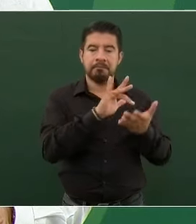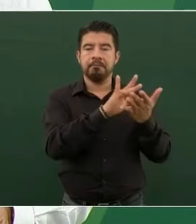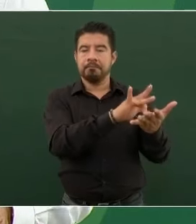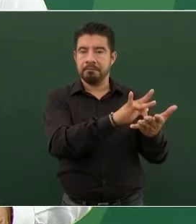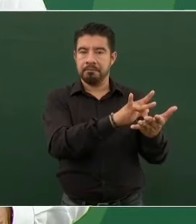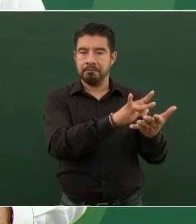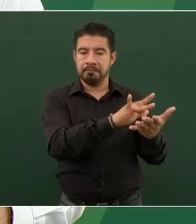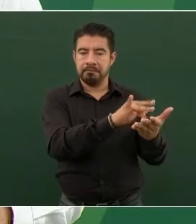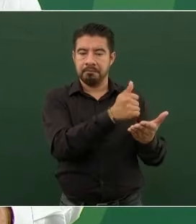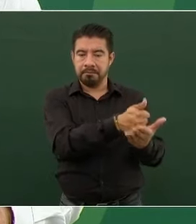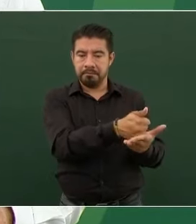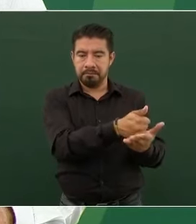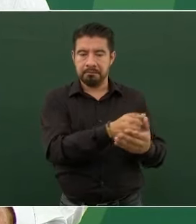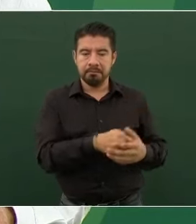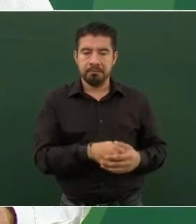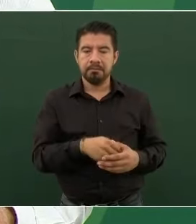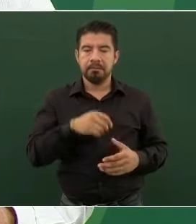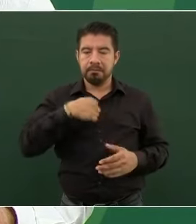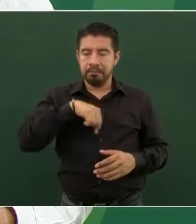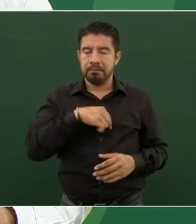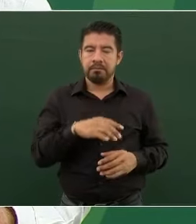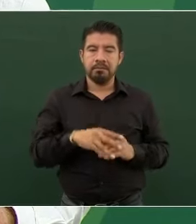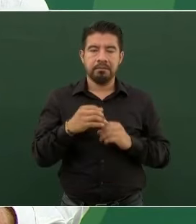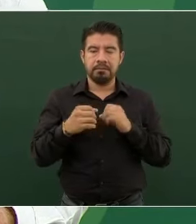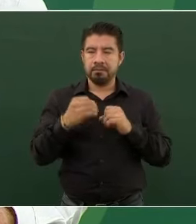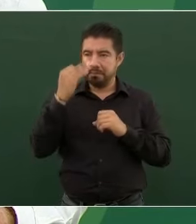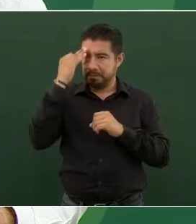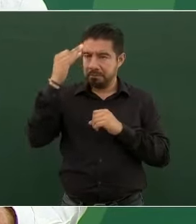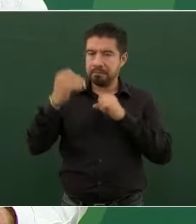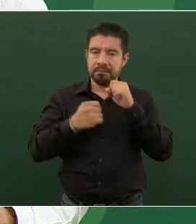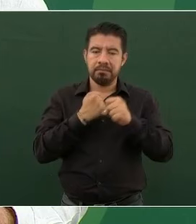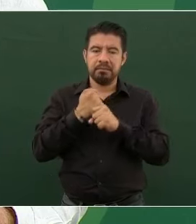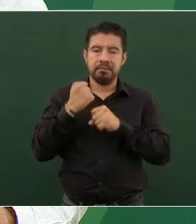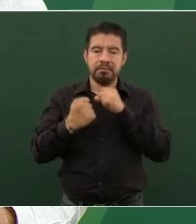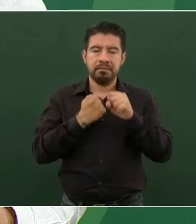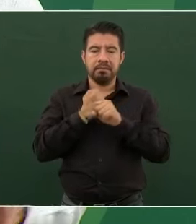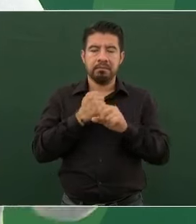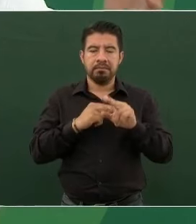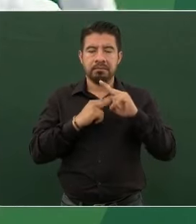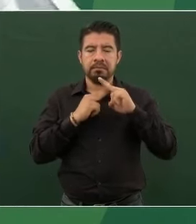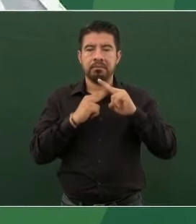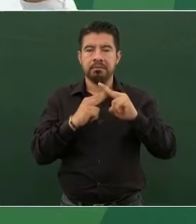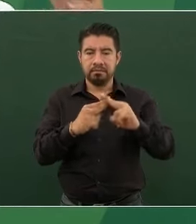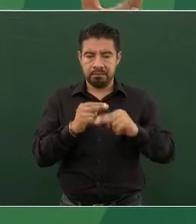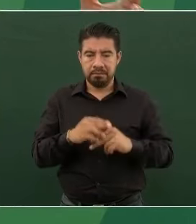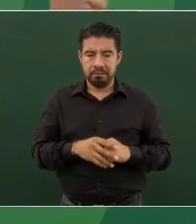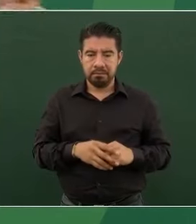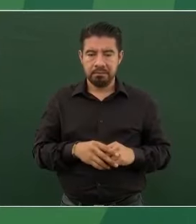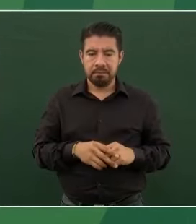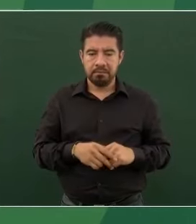Y ya llevamos tiempo con lo mismo, pero